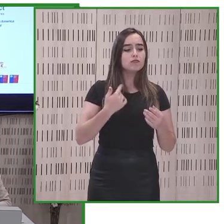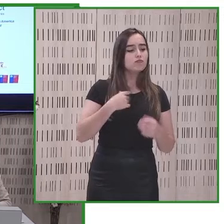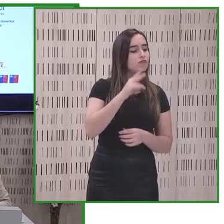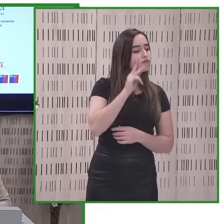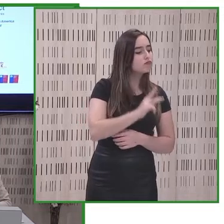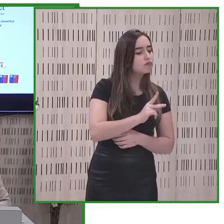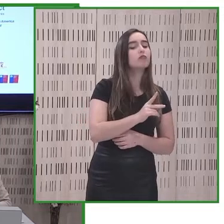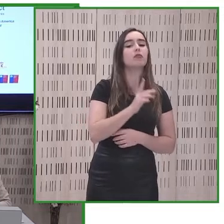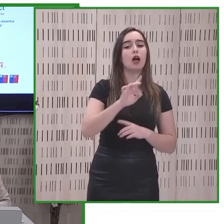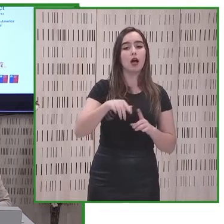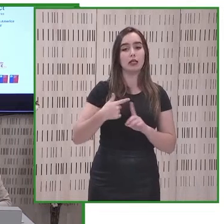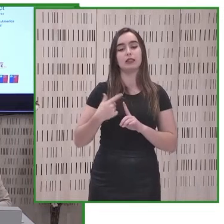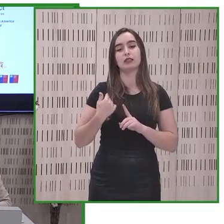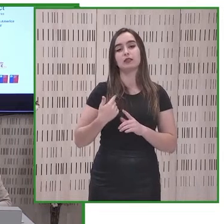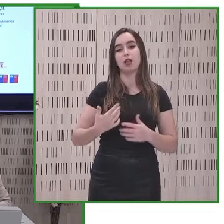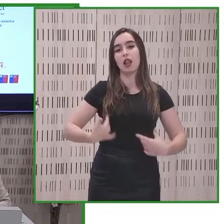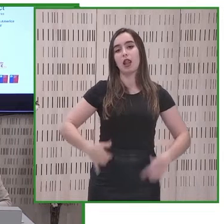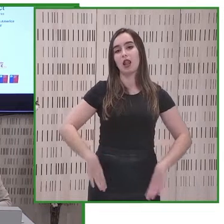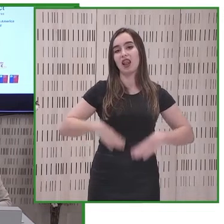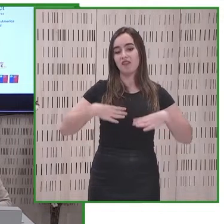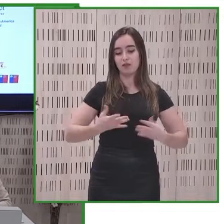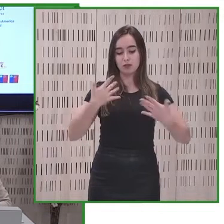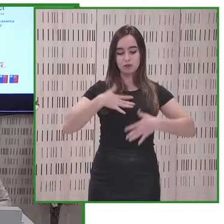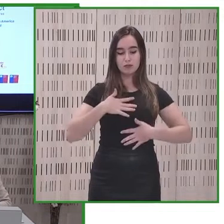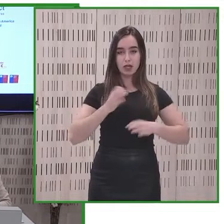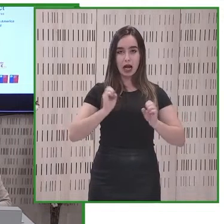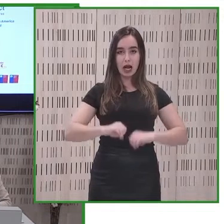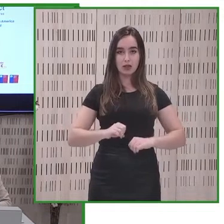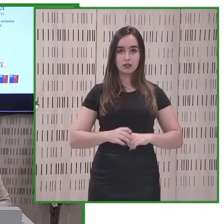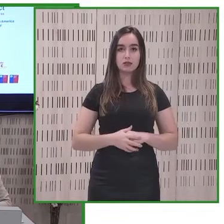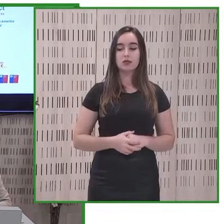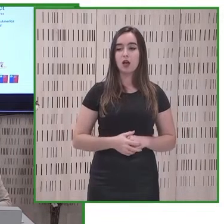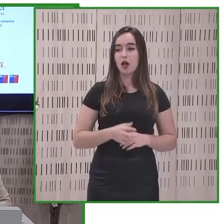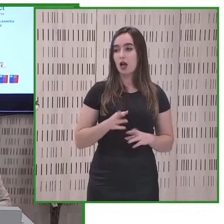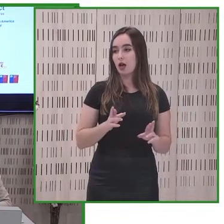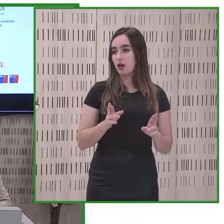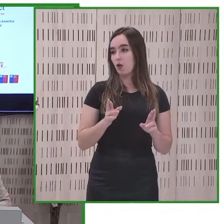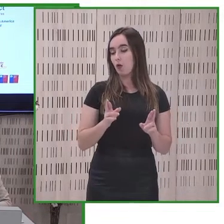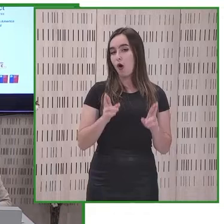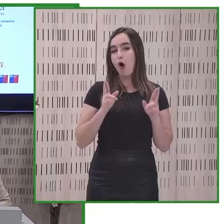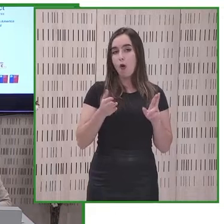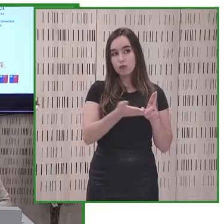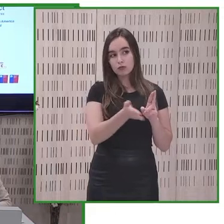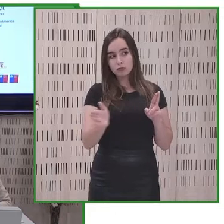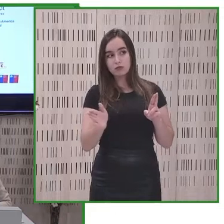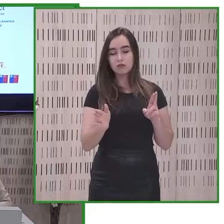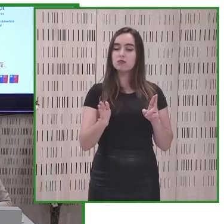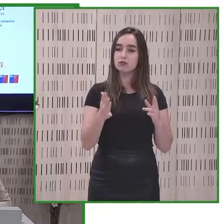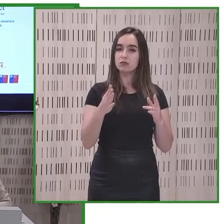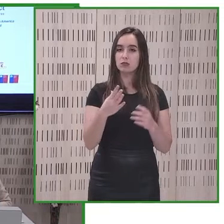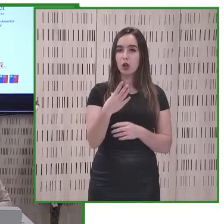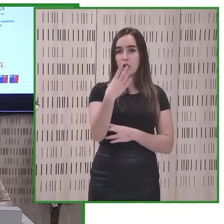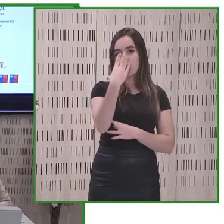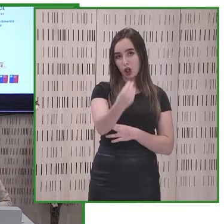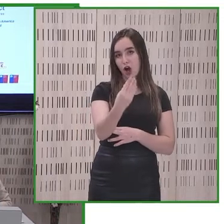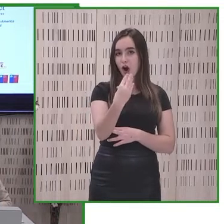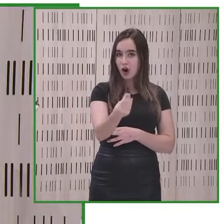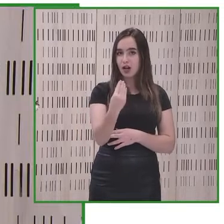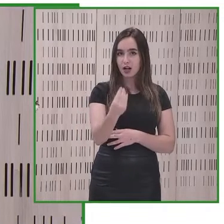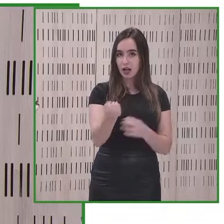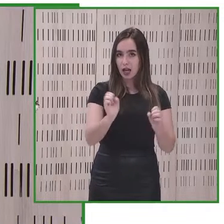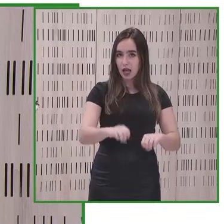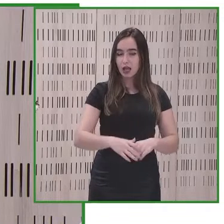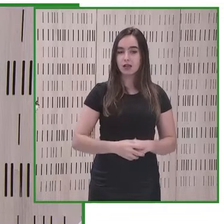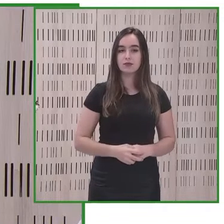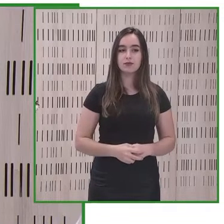significativa esperamos seguir aprendiendo a ustedes en los próximos días muchísimas gracias carola